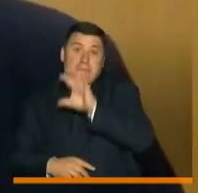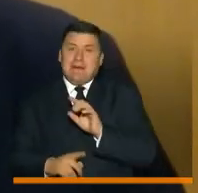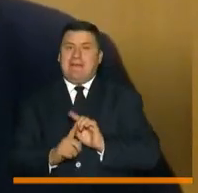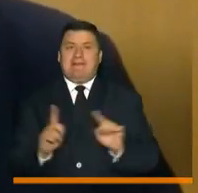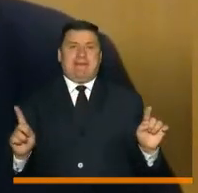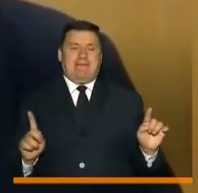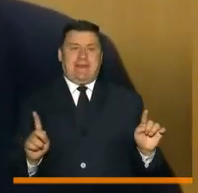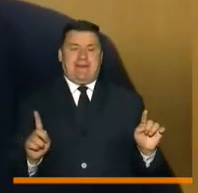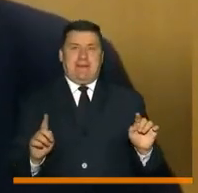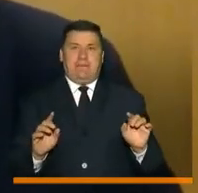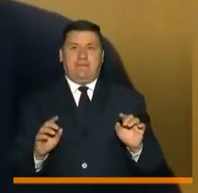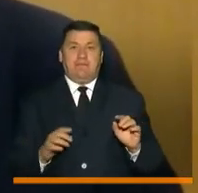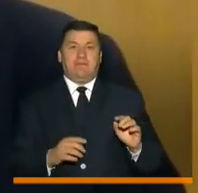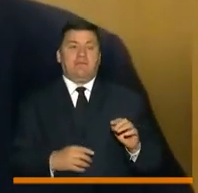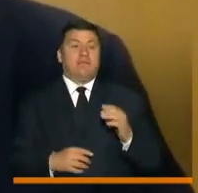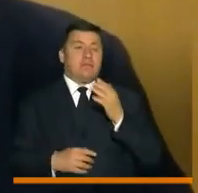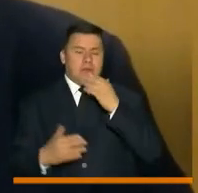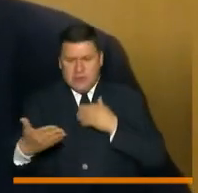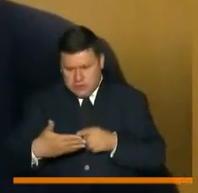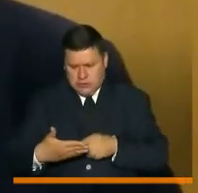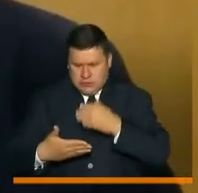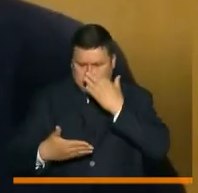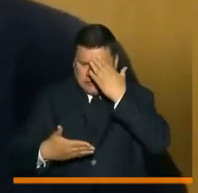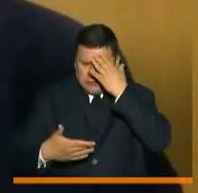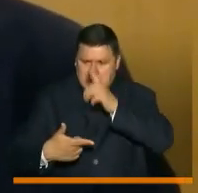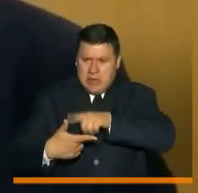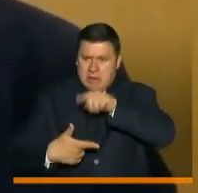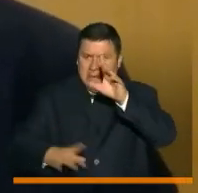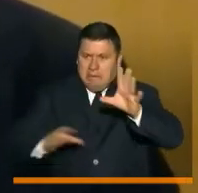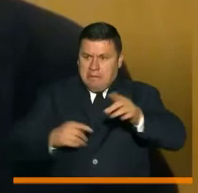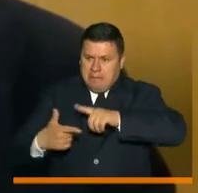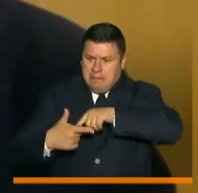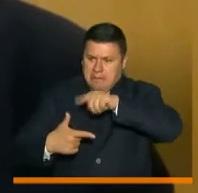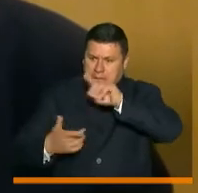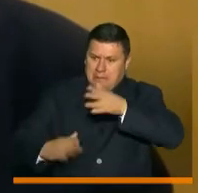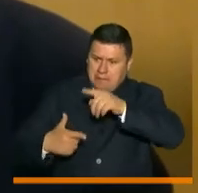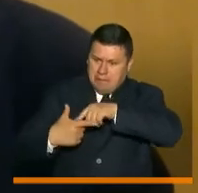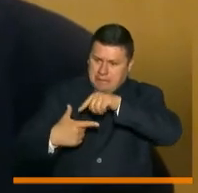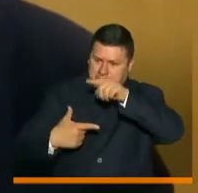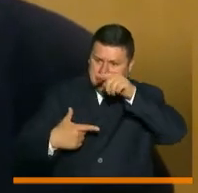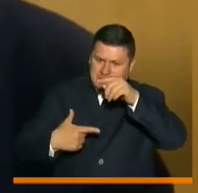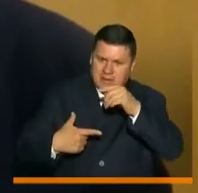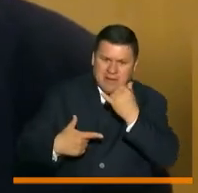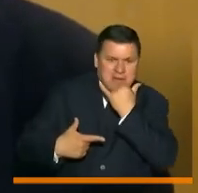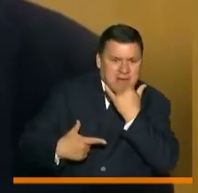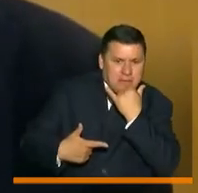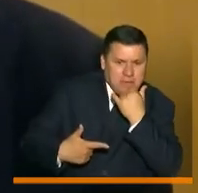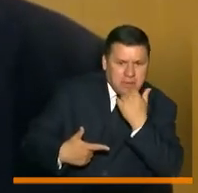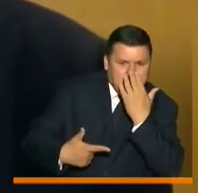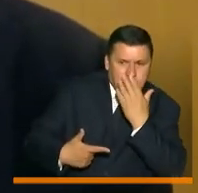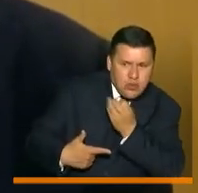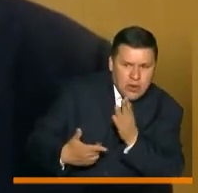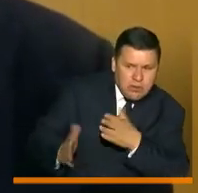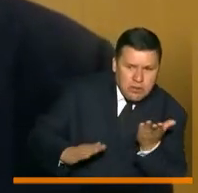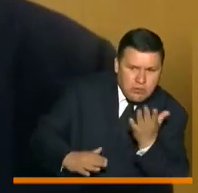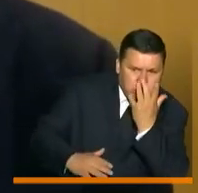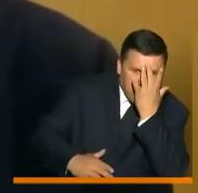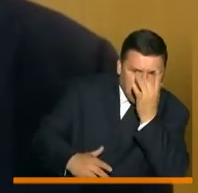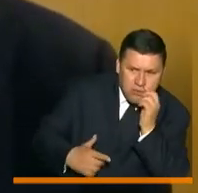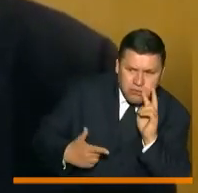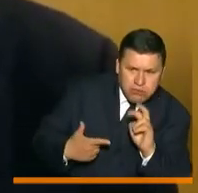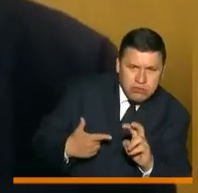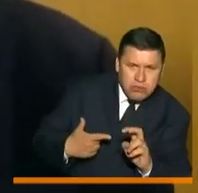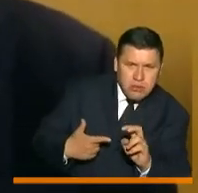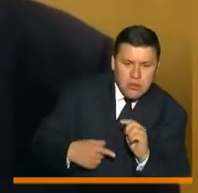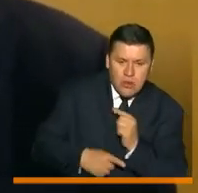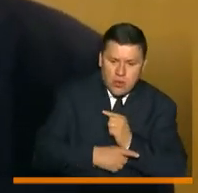distinto. Entonces, cuando le llegan a uno las cifras, uno tiene que preguntar si se trata de los casos o de los fallecidos de la